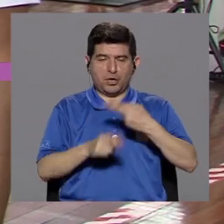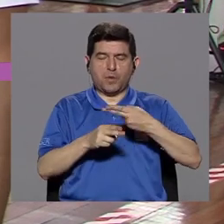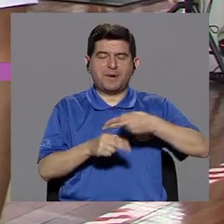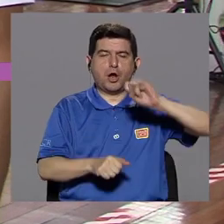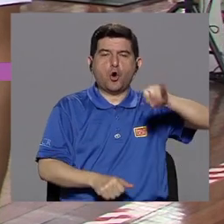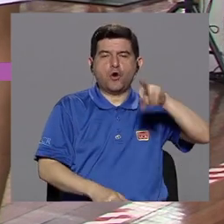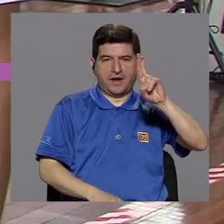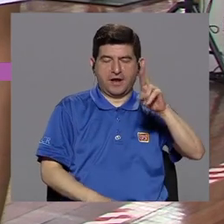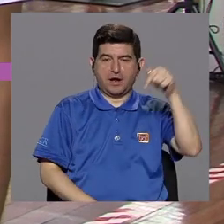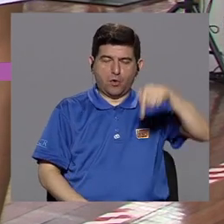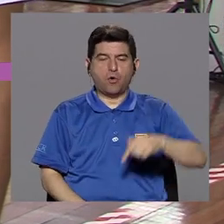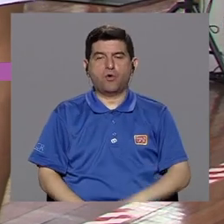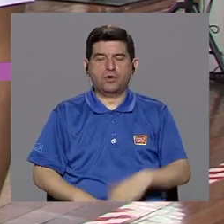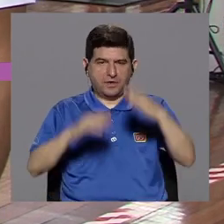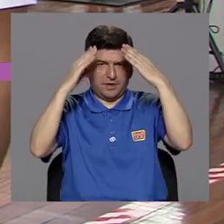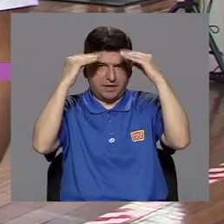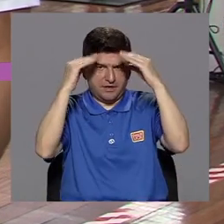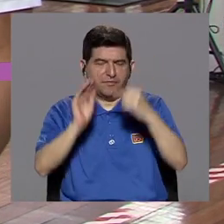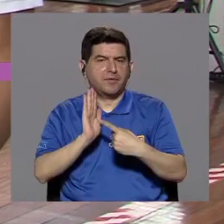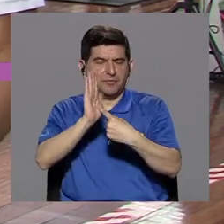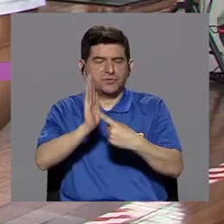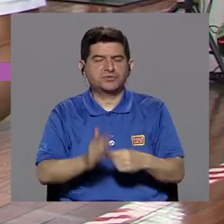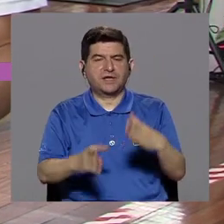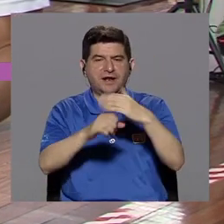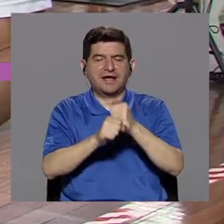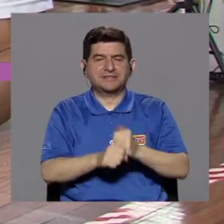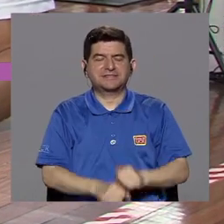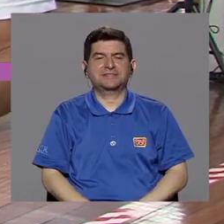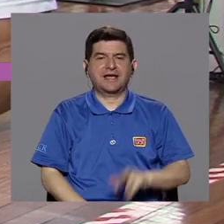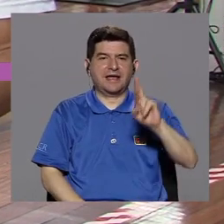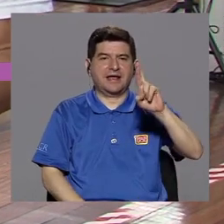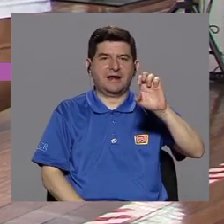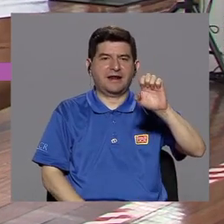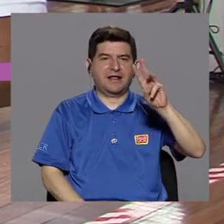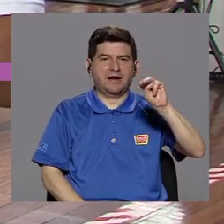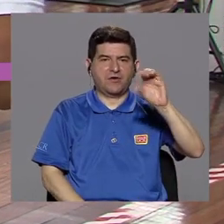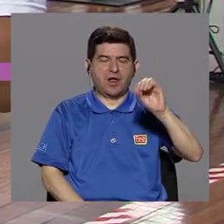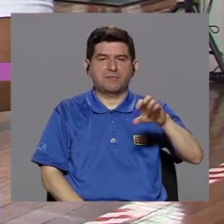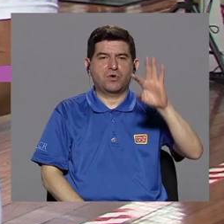Bienvenidos, mi nombre es Jorge Ramírez y hoy en esta cápsula vamos a ver cómo realizar un remo con un TRX.